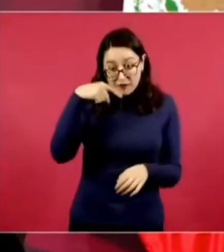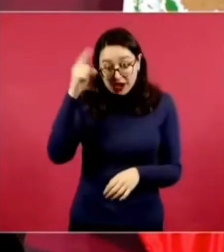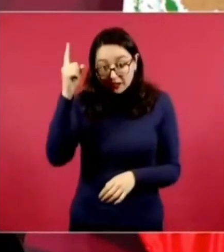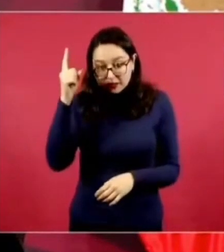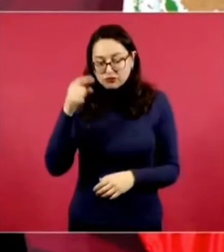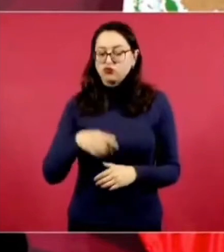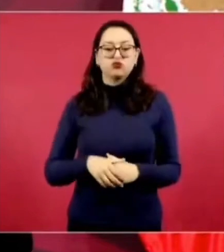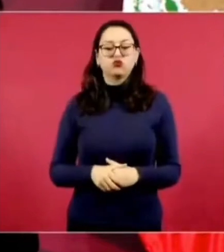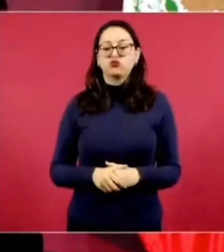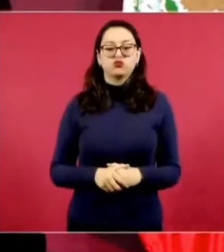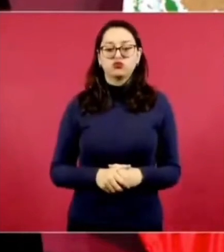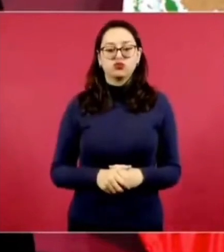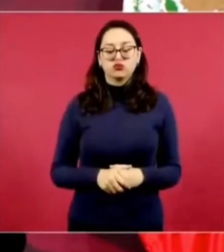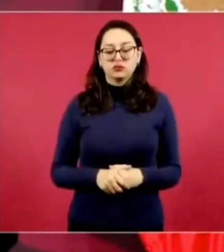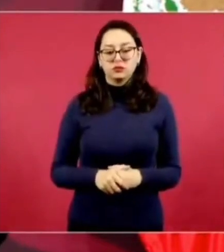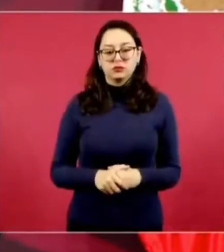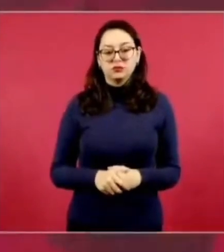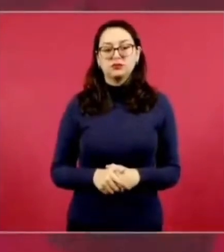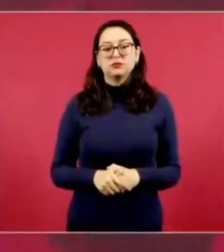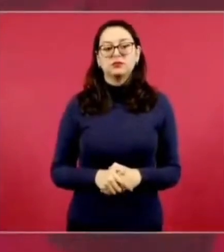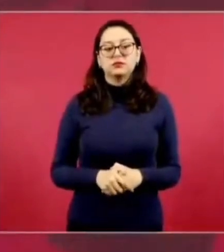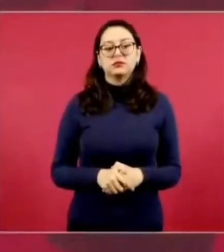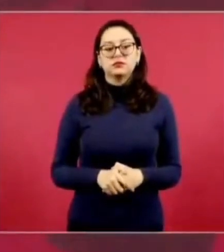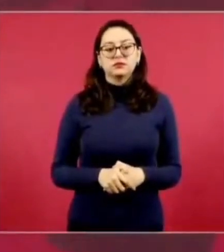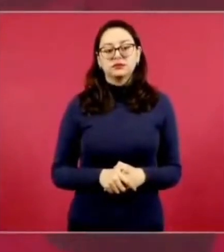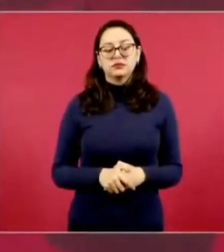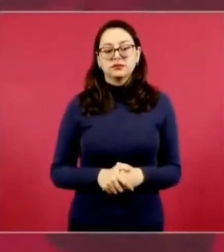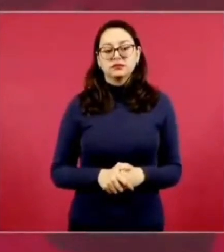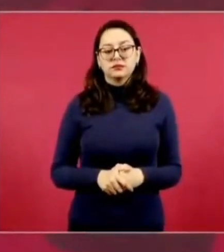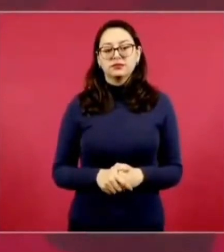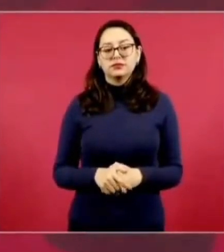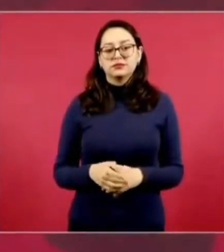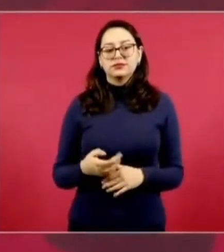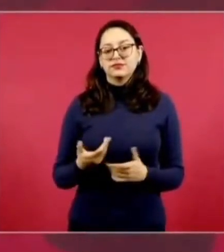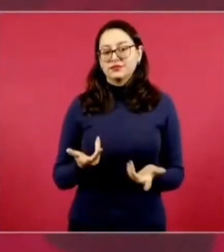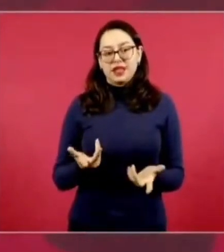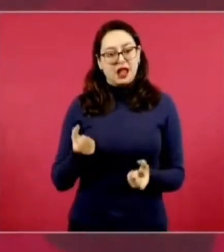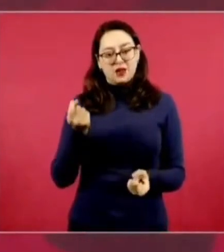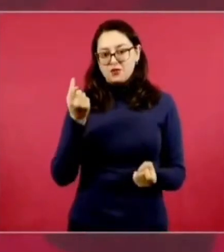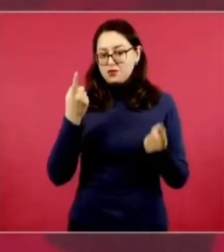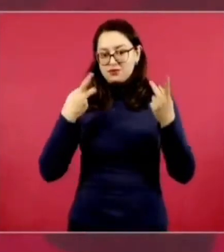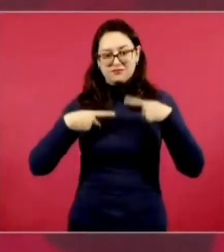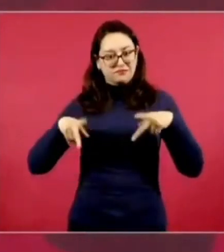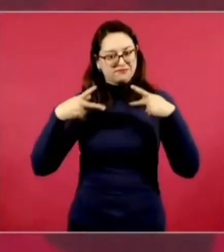hay casos en donde la gente no quiere jubilarse